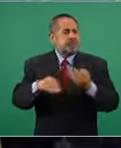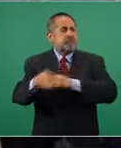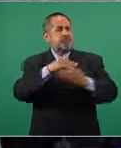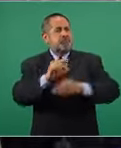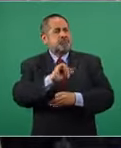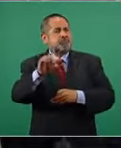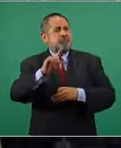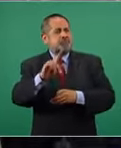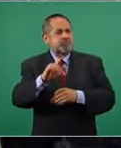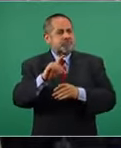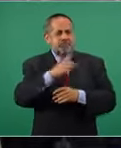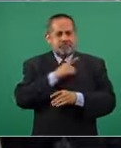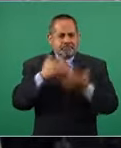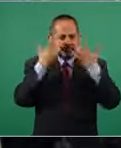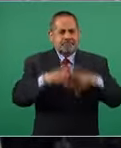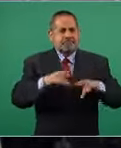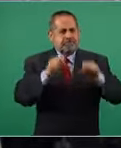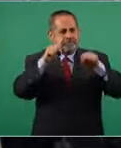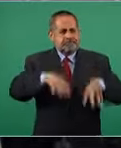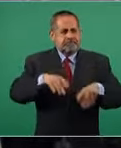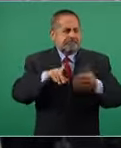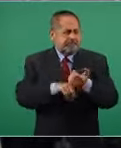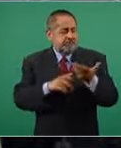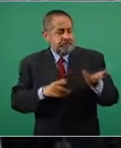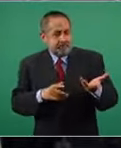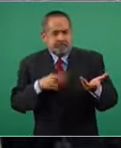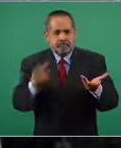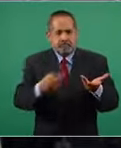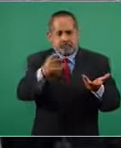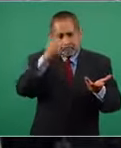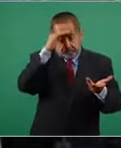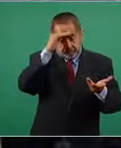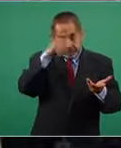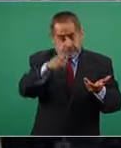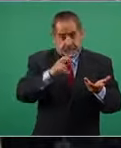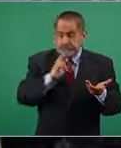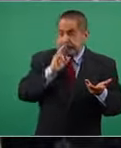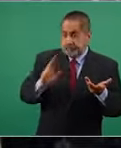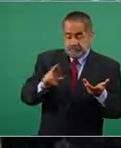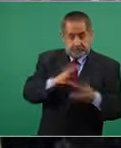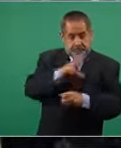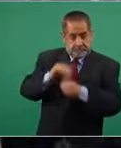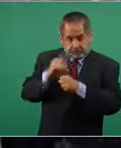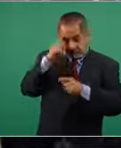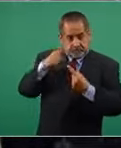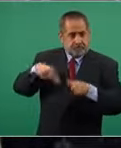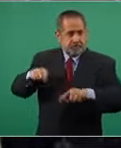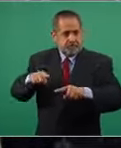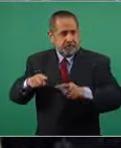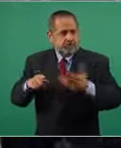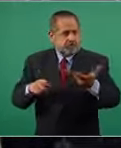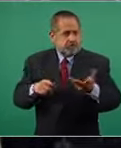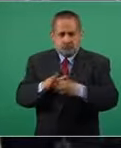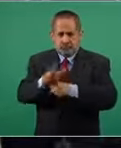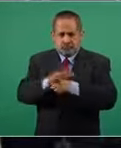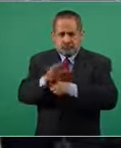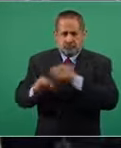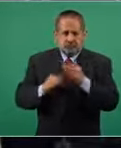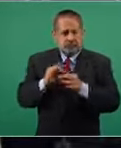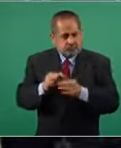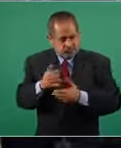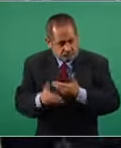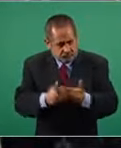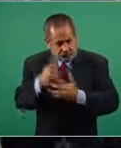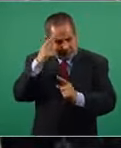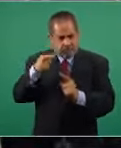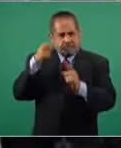funcionarios implicados en ese escándalo le quería preguntar si cree que la respuesta por su parte ha sido suficiente al